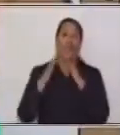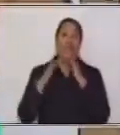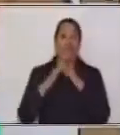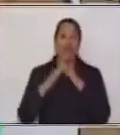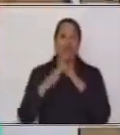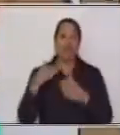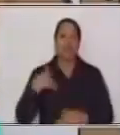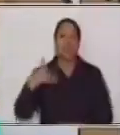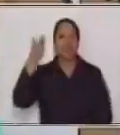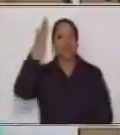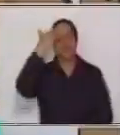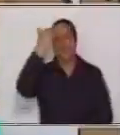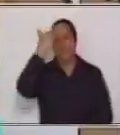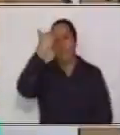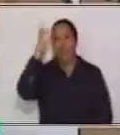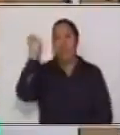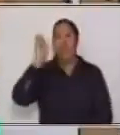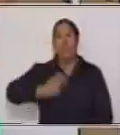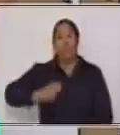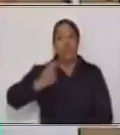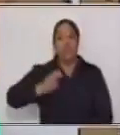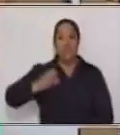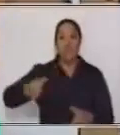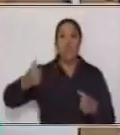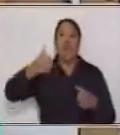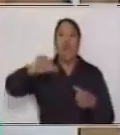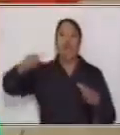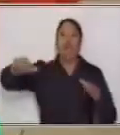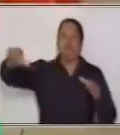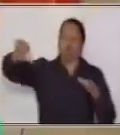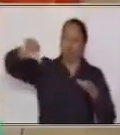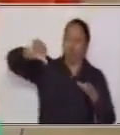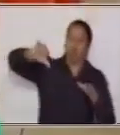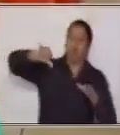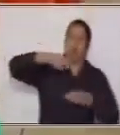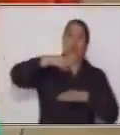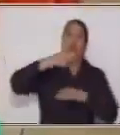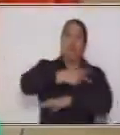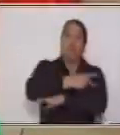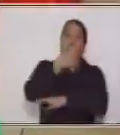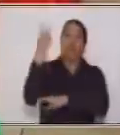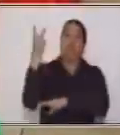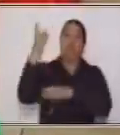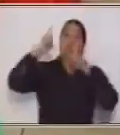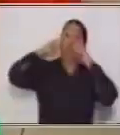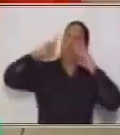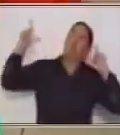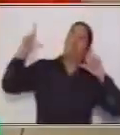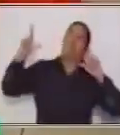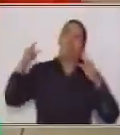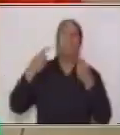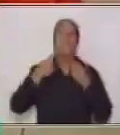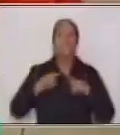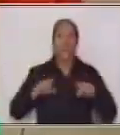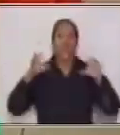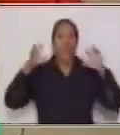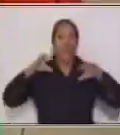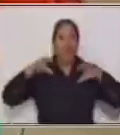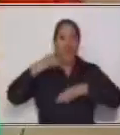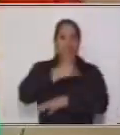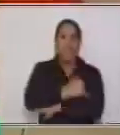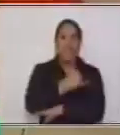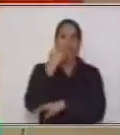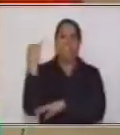regarlo si estamos en tiempo de verano. Ahora, si estamos en tiempo de invierno, la lluvia lo